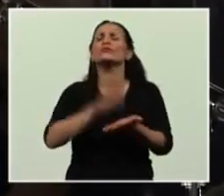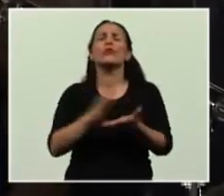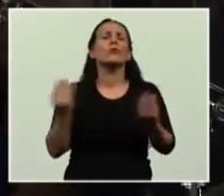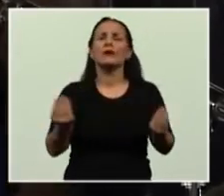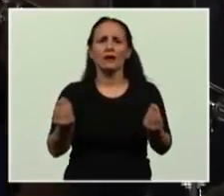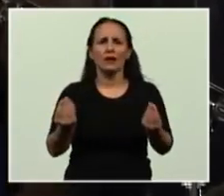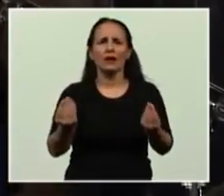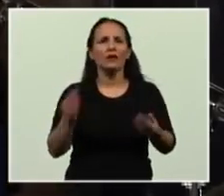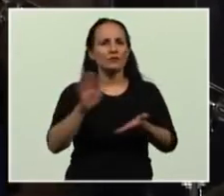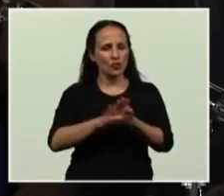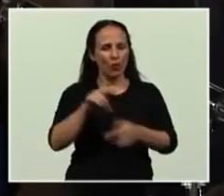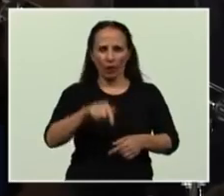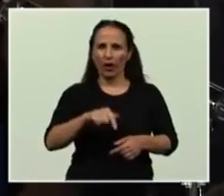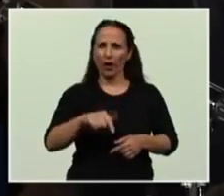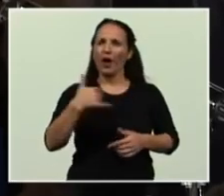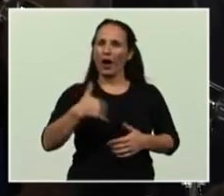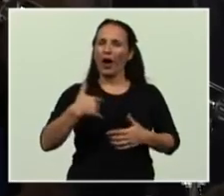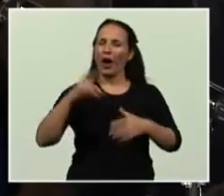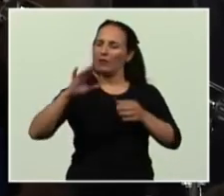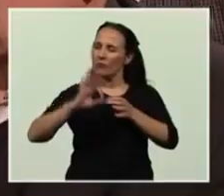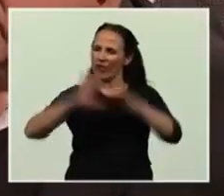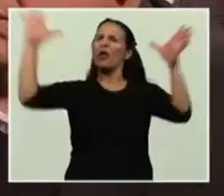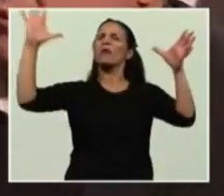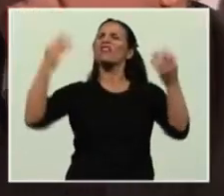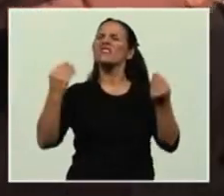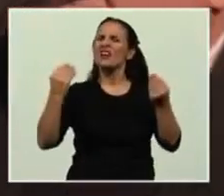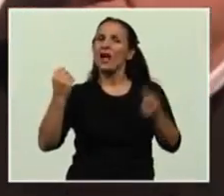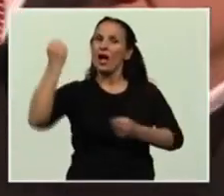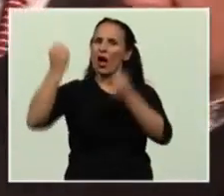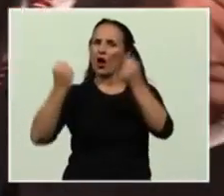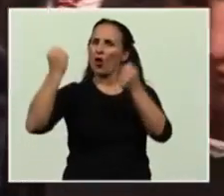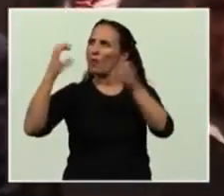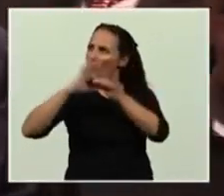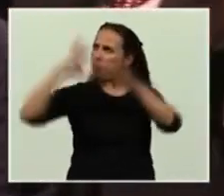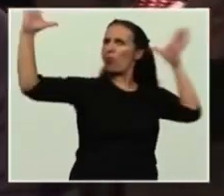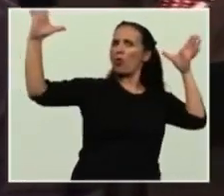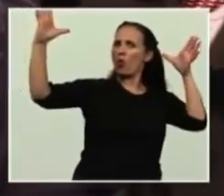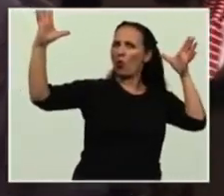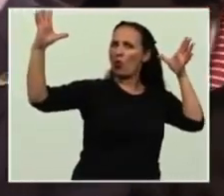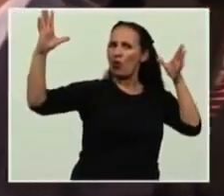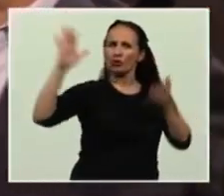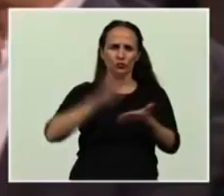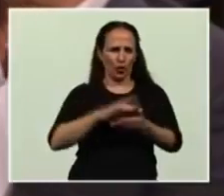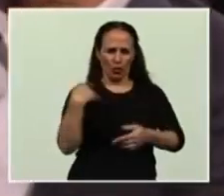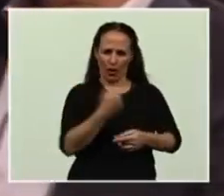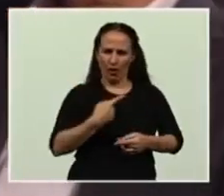nuestra independencia económica, de nuestra soberanía política.